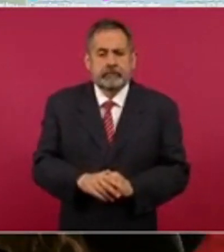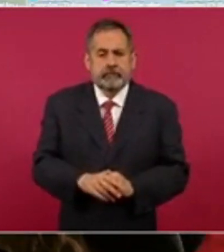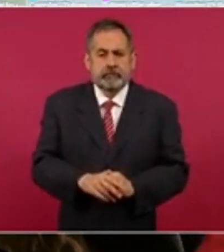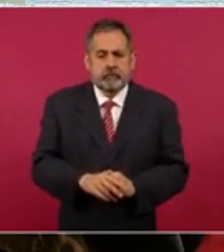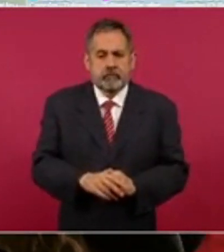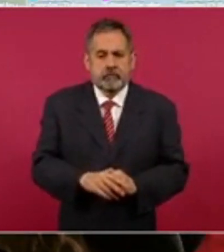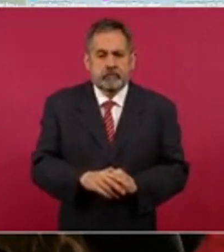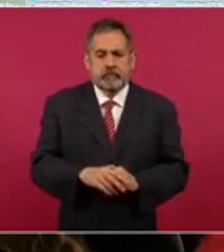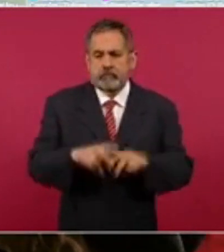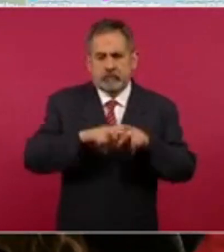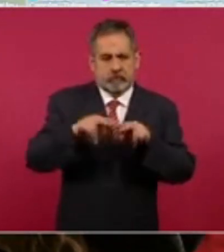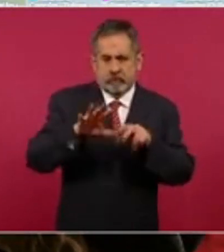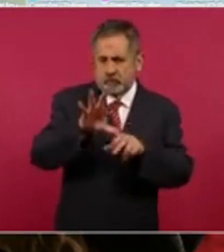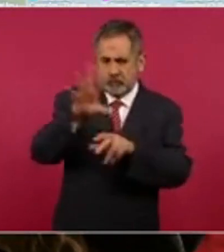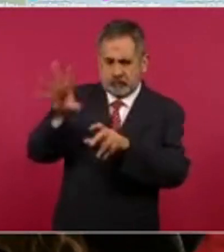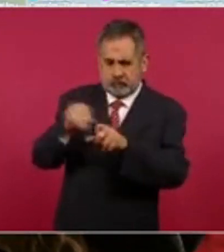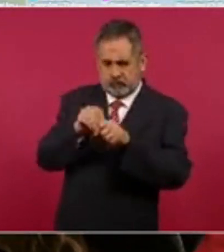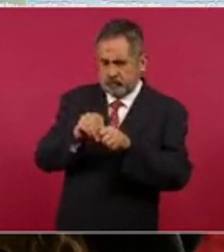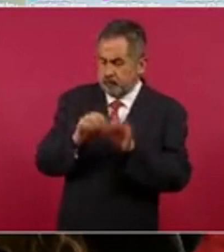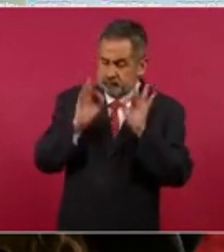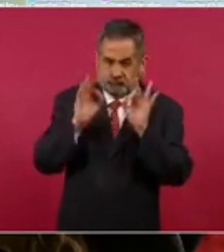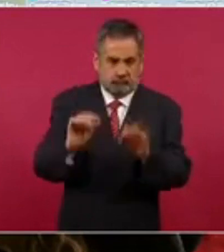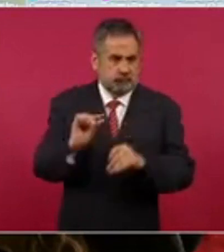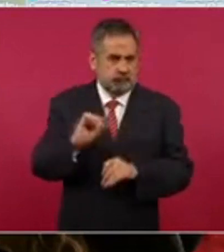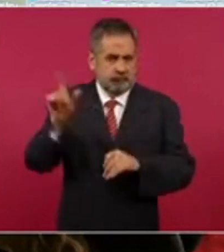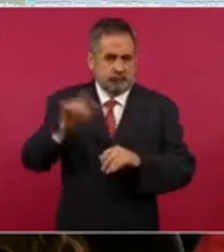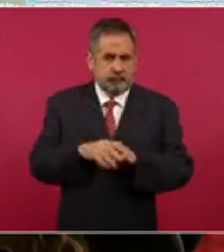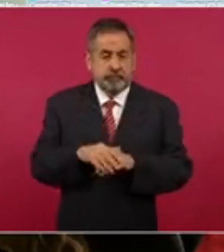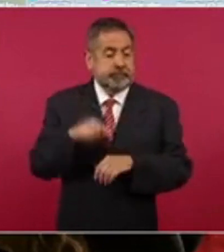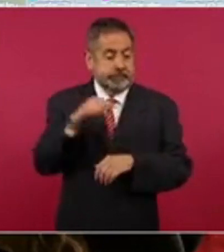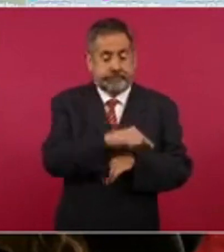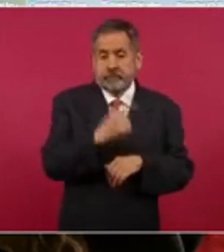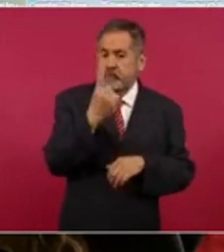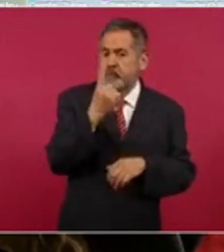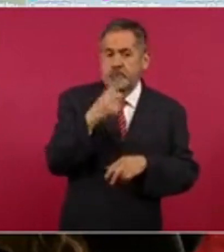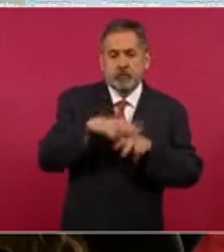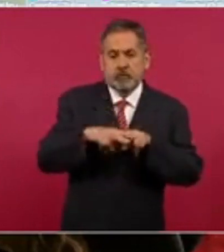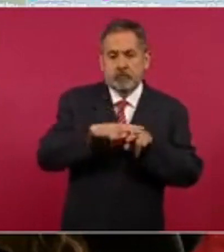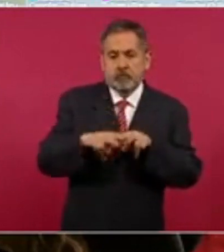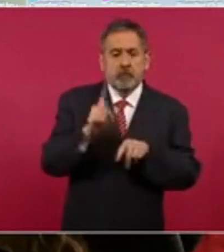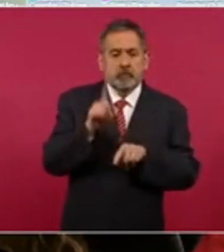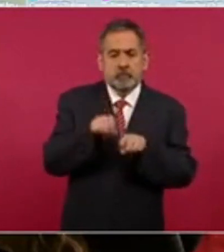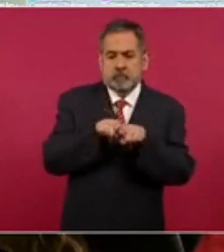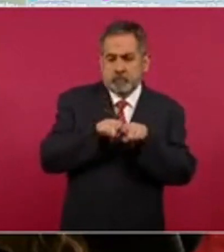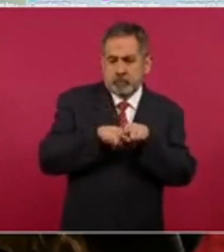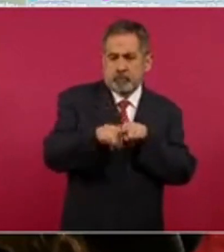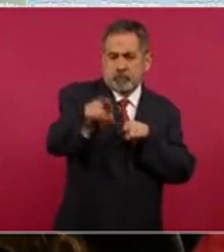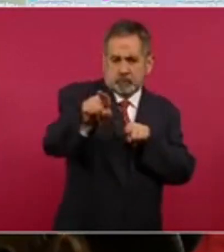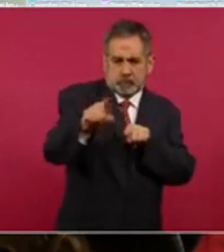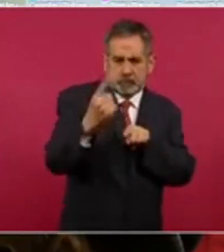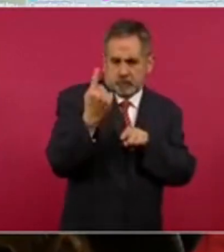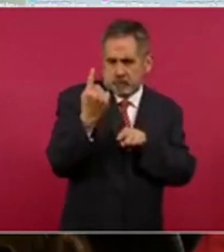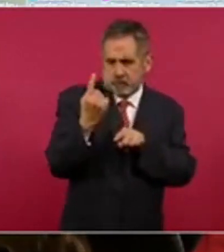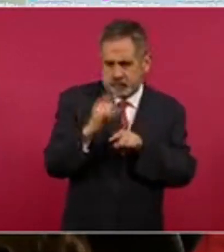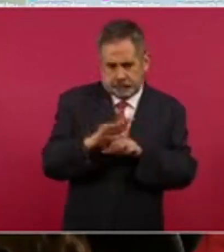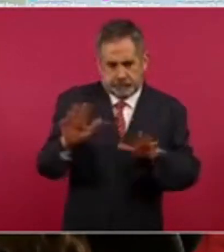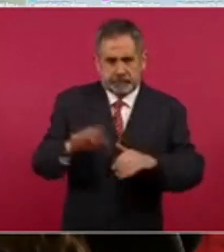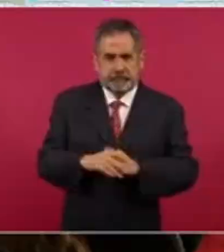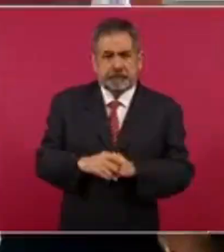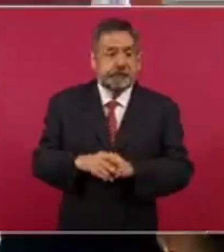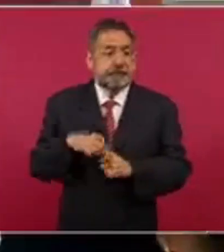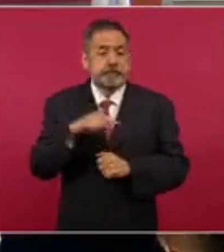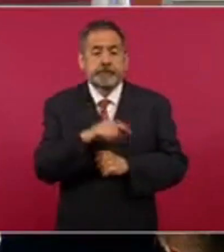la vía ferroviaria del tren. Pero es una sola vía aquí. De